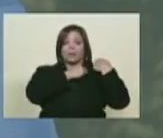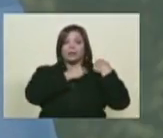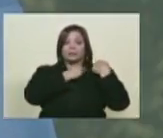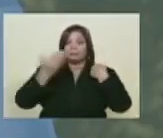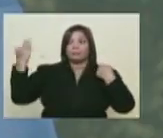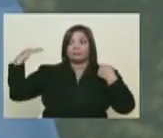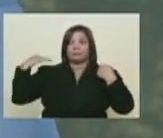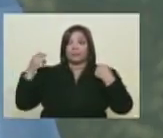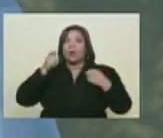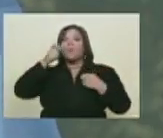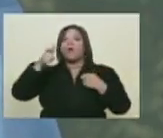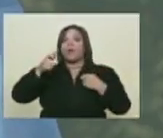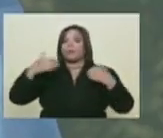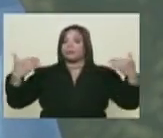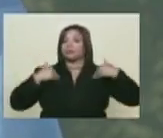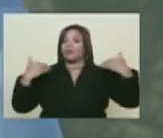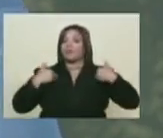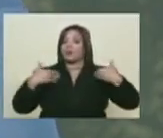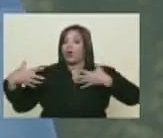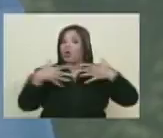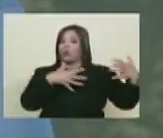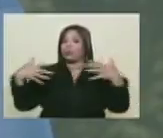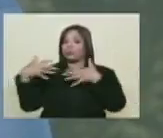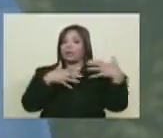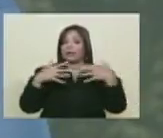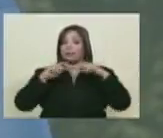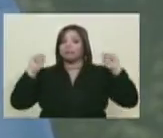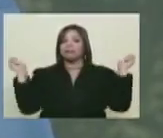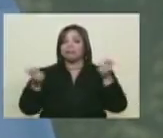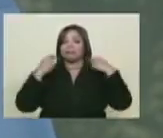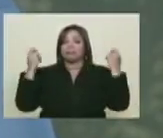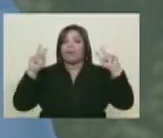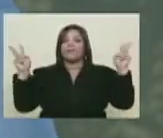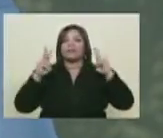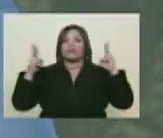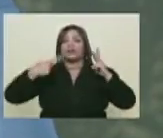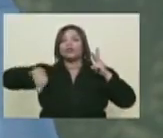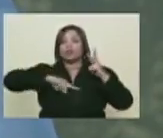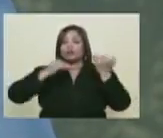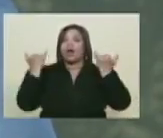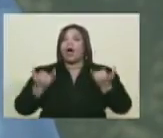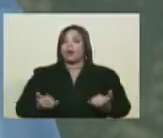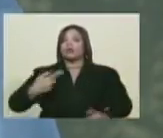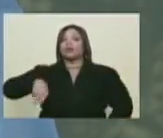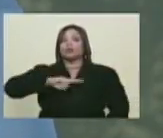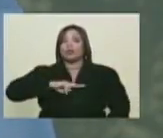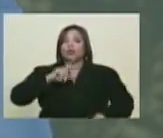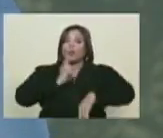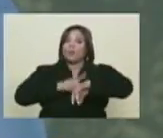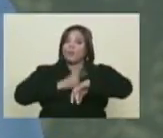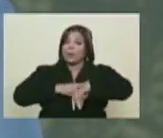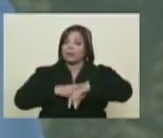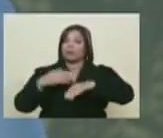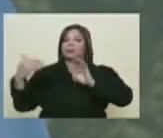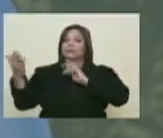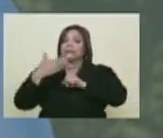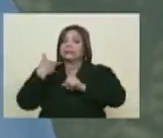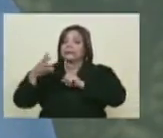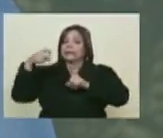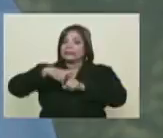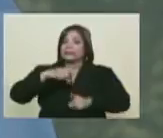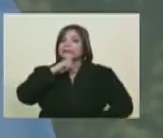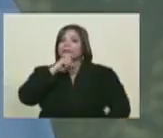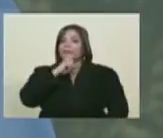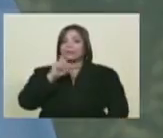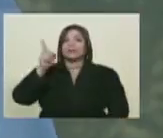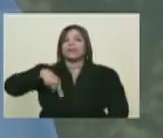han habido pueblos enteros combatiendo. Y nosotros en estos momentos, que son momentos de asedio y que son momentos difíciles,